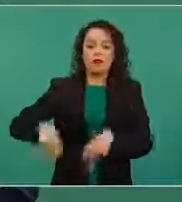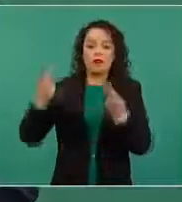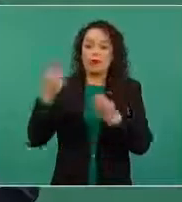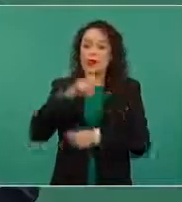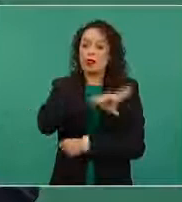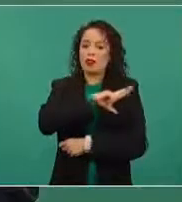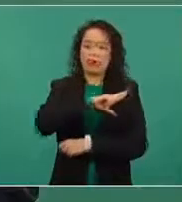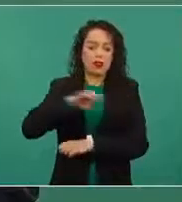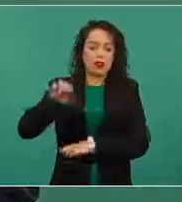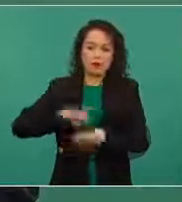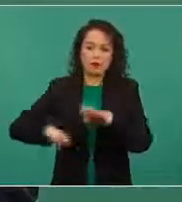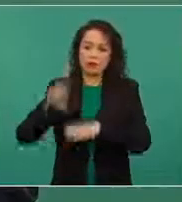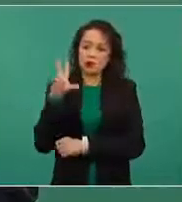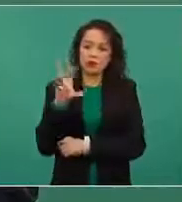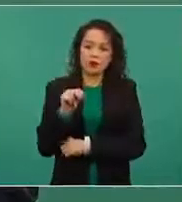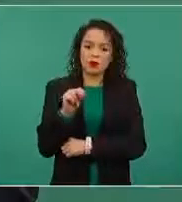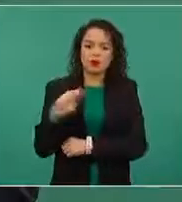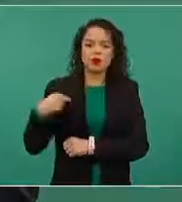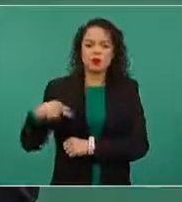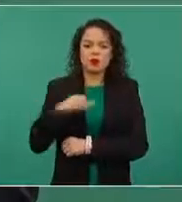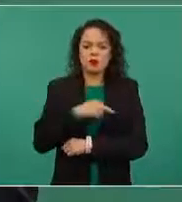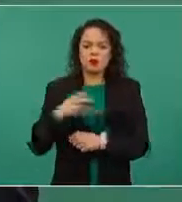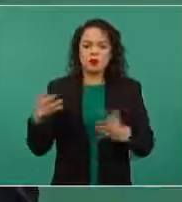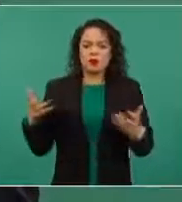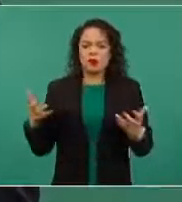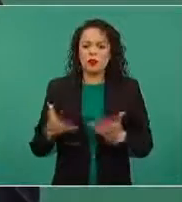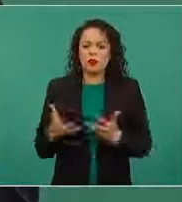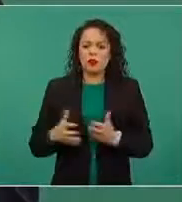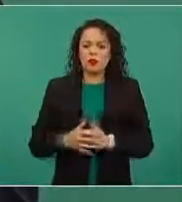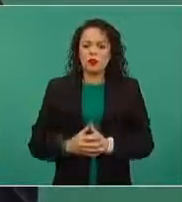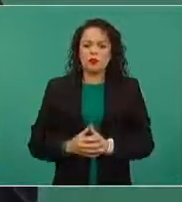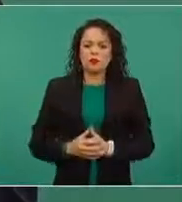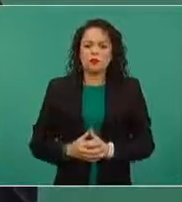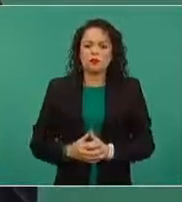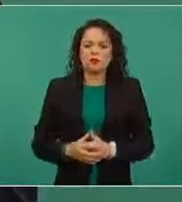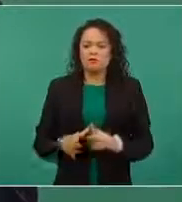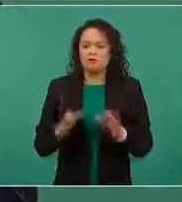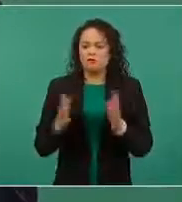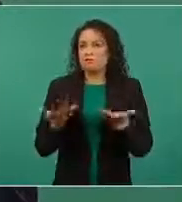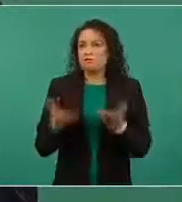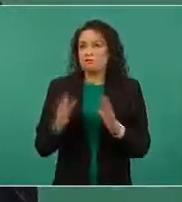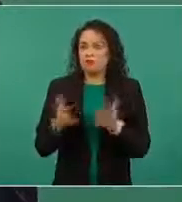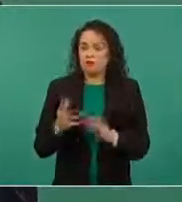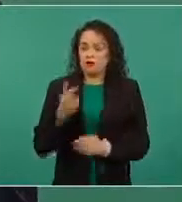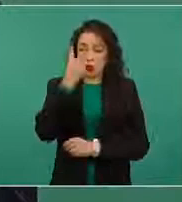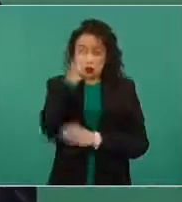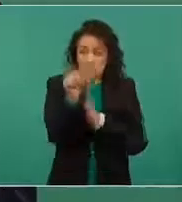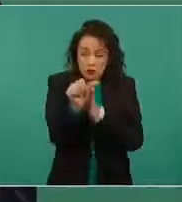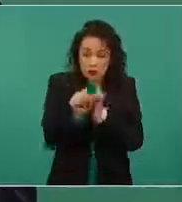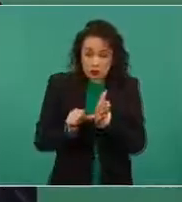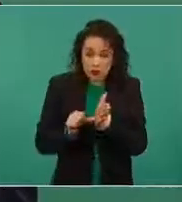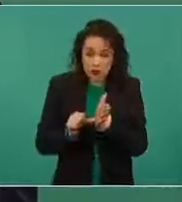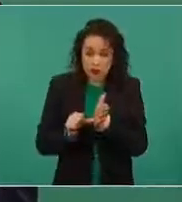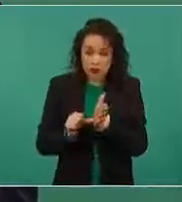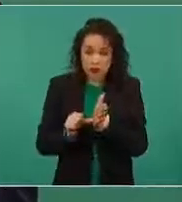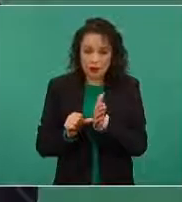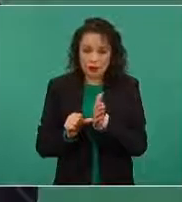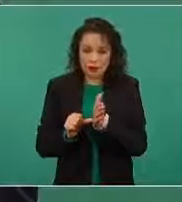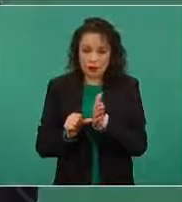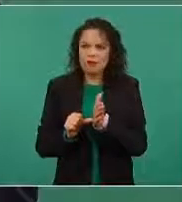en dos meses, recuerdo,